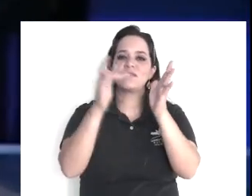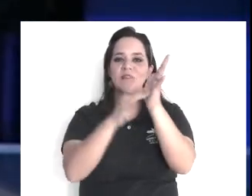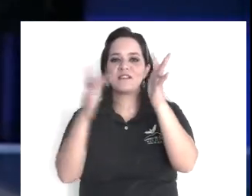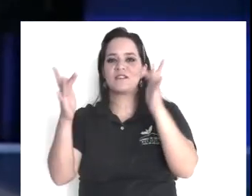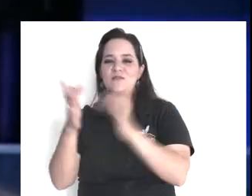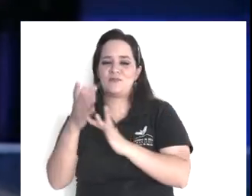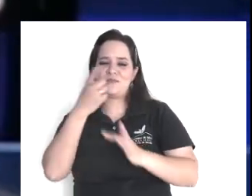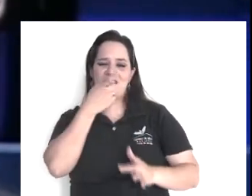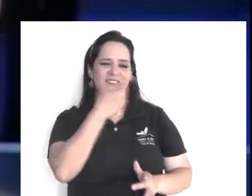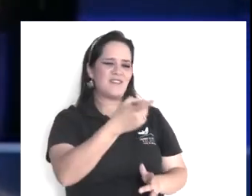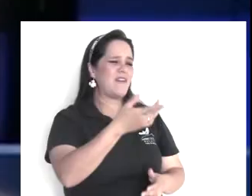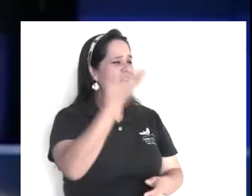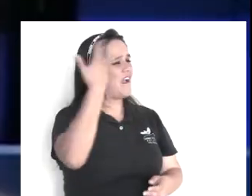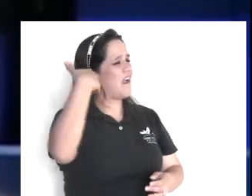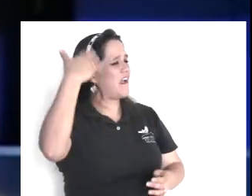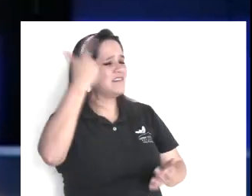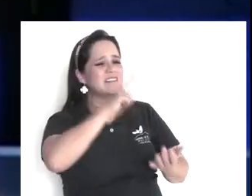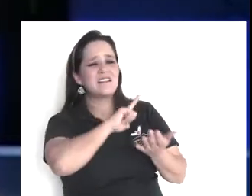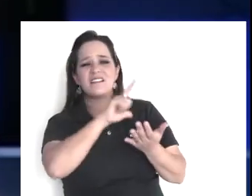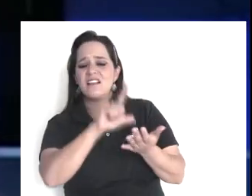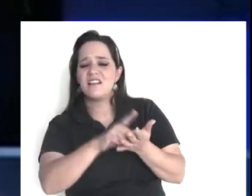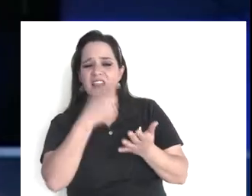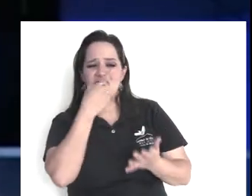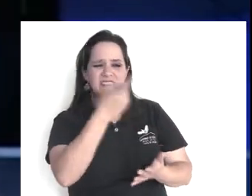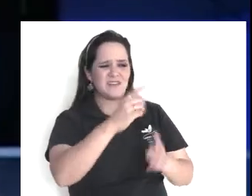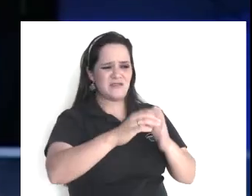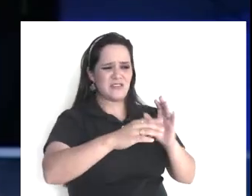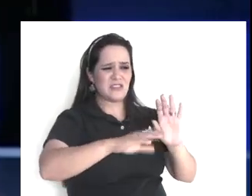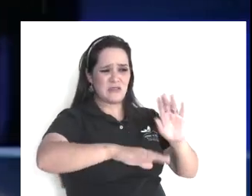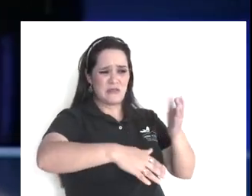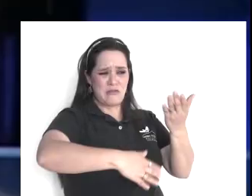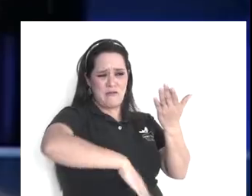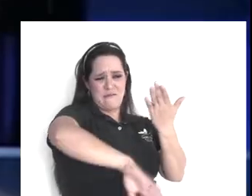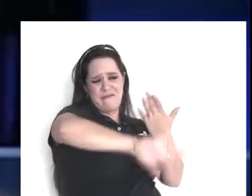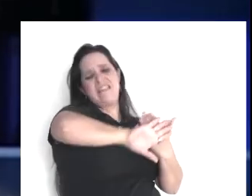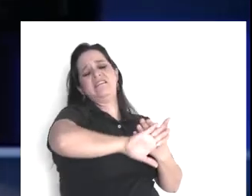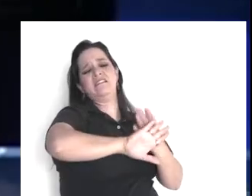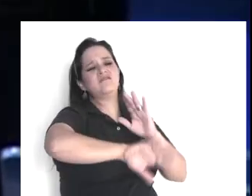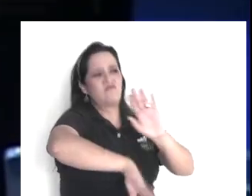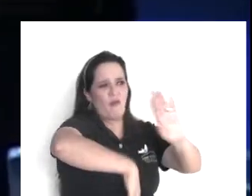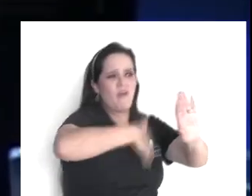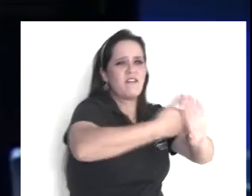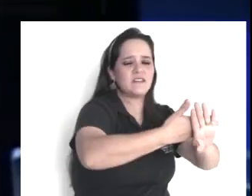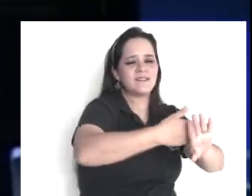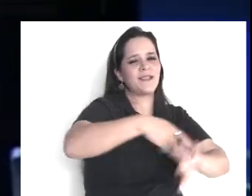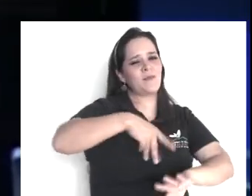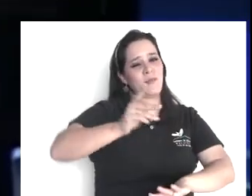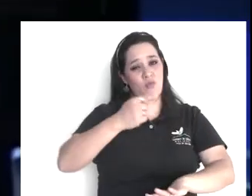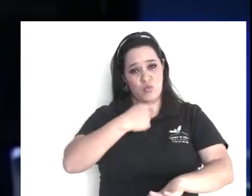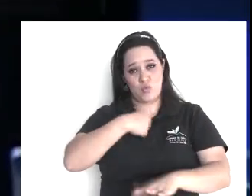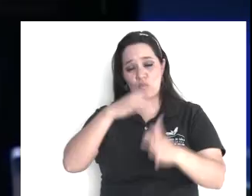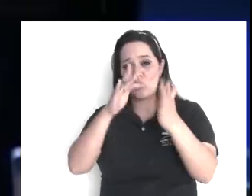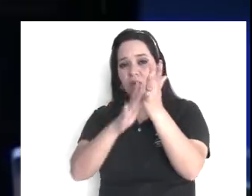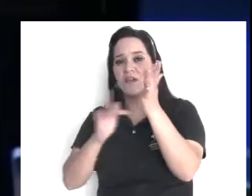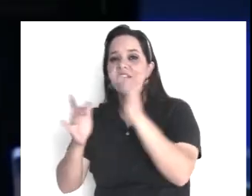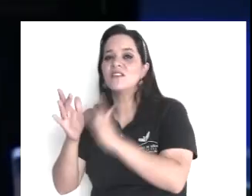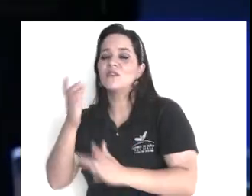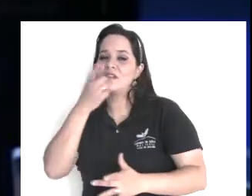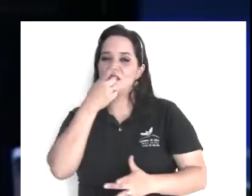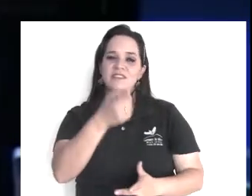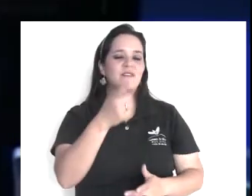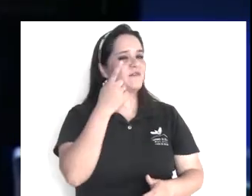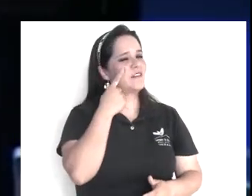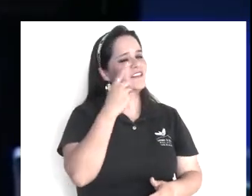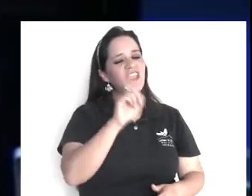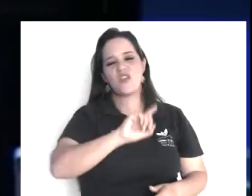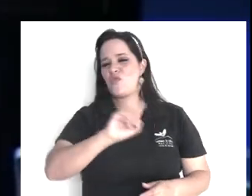que es, malo, yo les expliqué hace ocho días, que resistir significa, contestarle de acuerdo, a lo que él